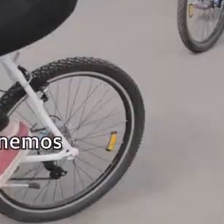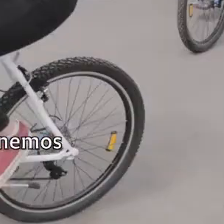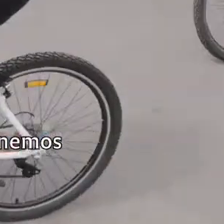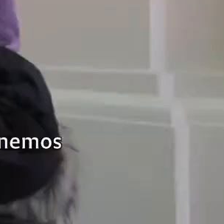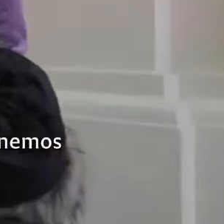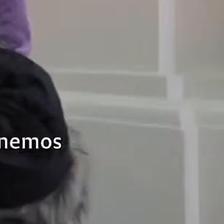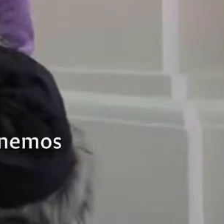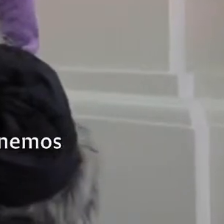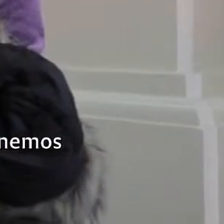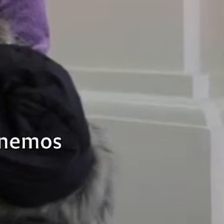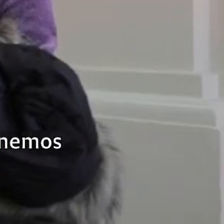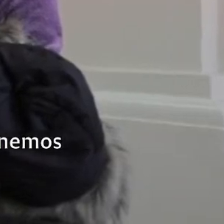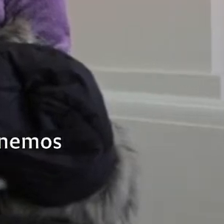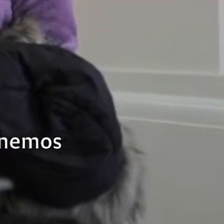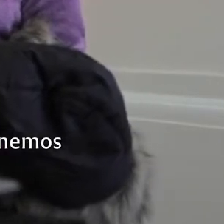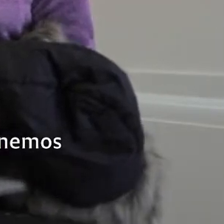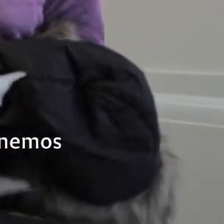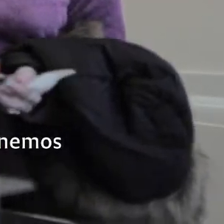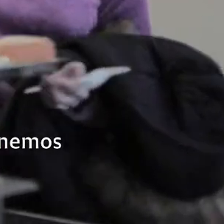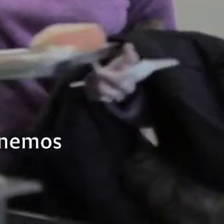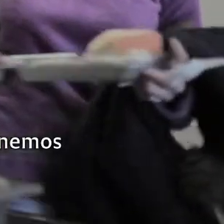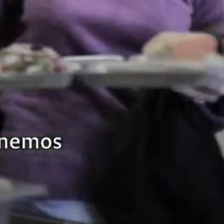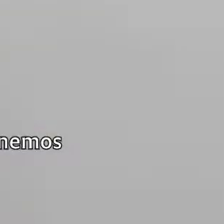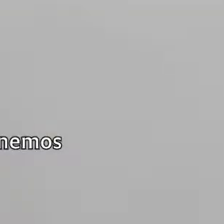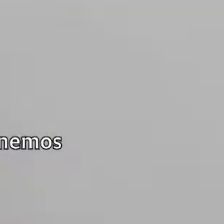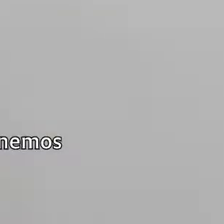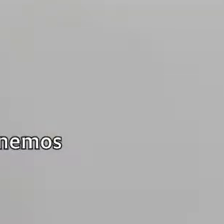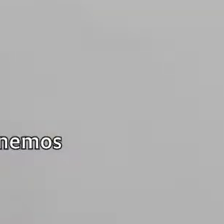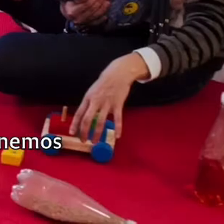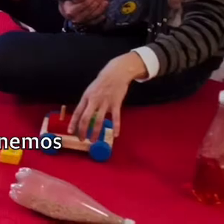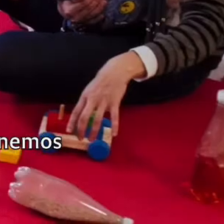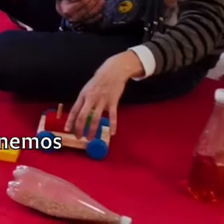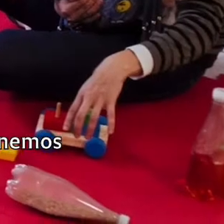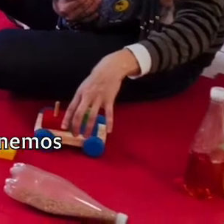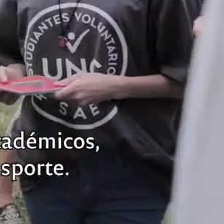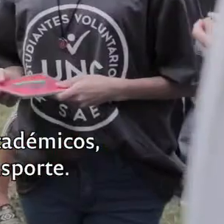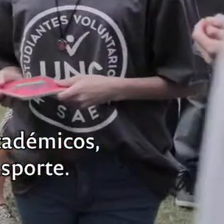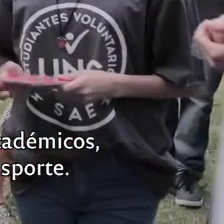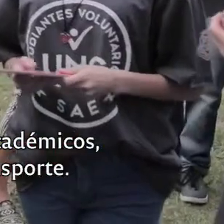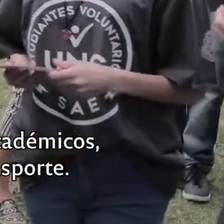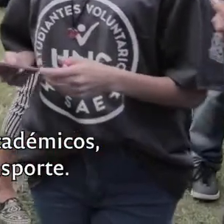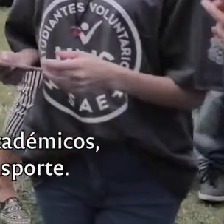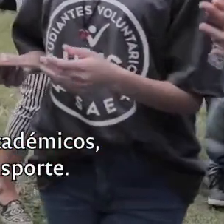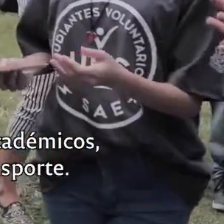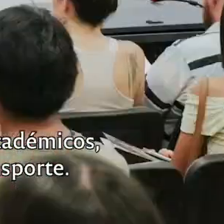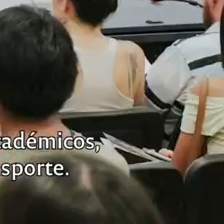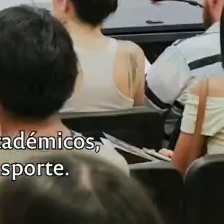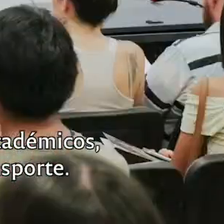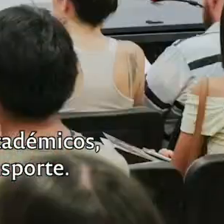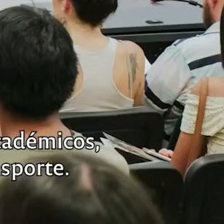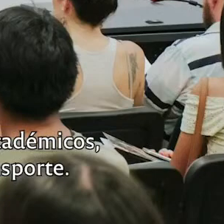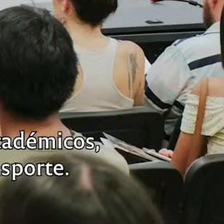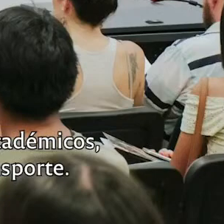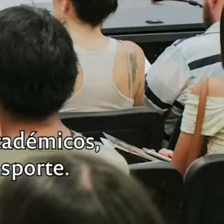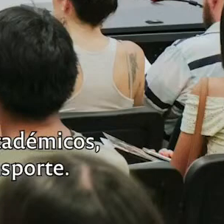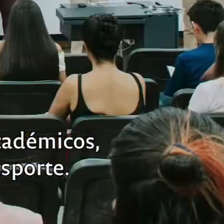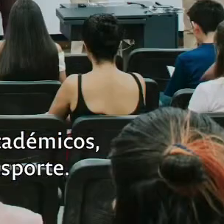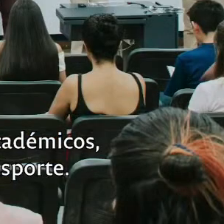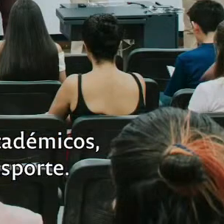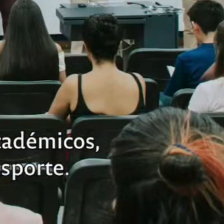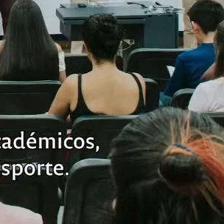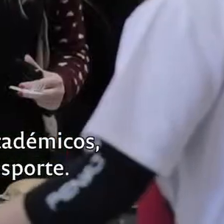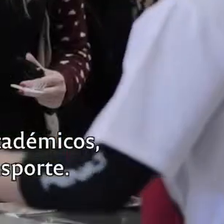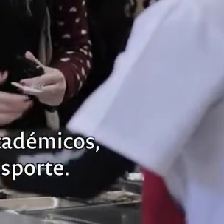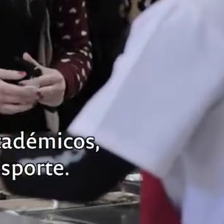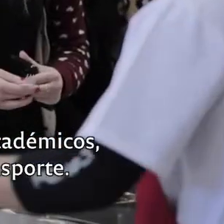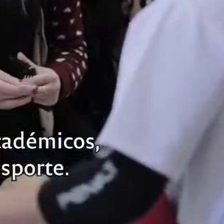Queremos contarles las diferentes áreas en que tenemos nosotros. El área de inclusión social, ciudadanía estudiantil, formación en trayectos académicos,